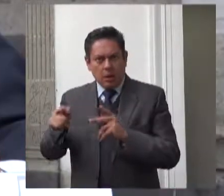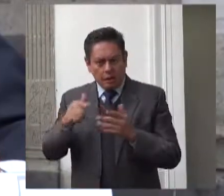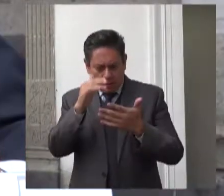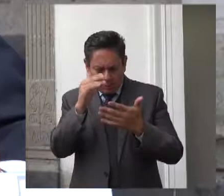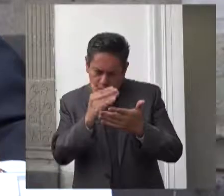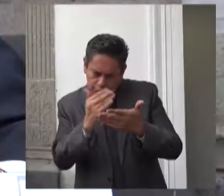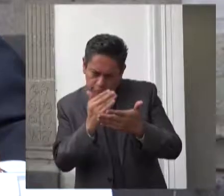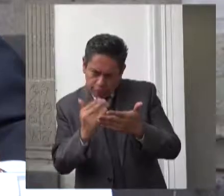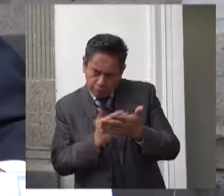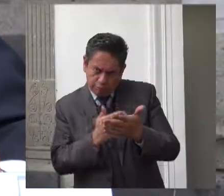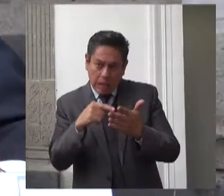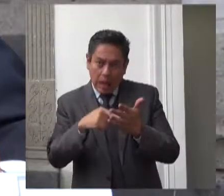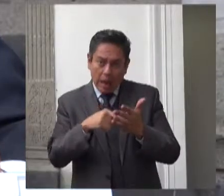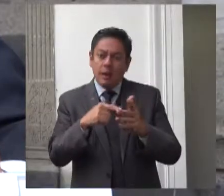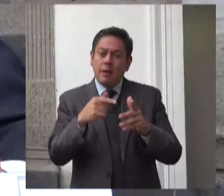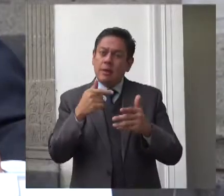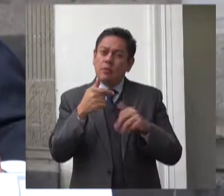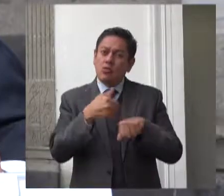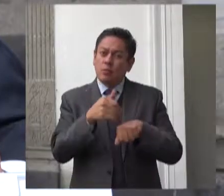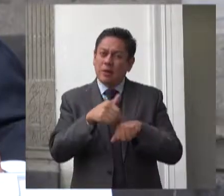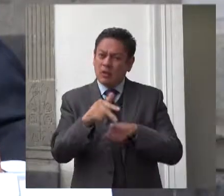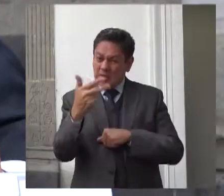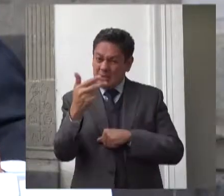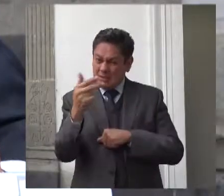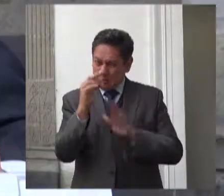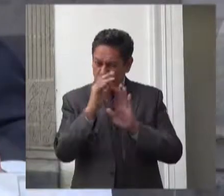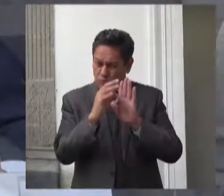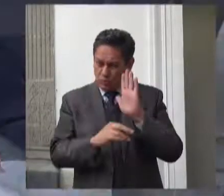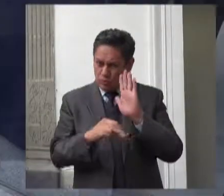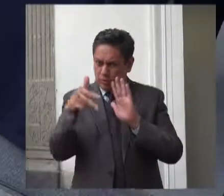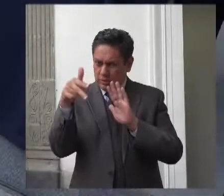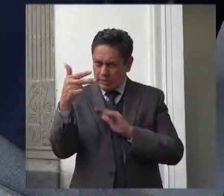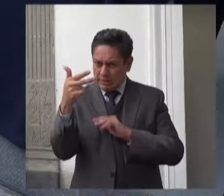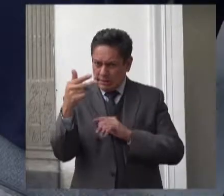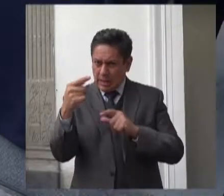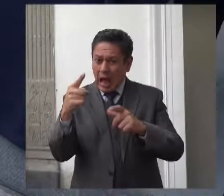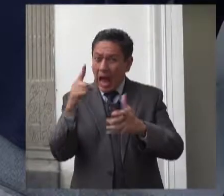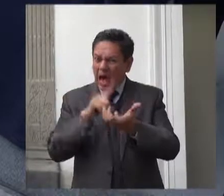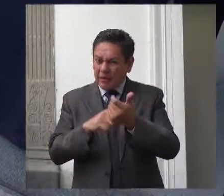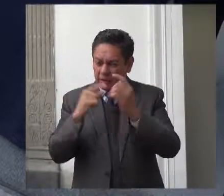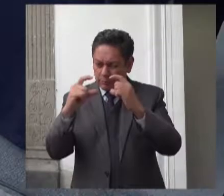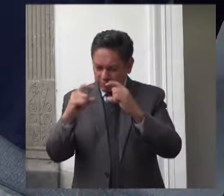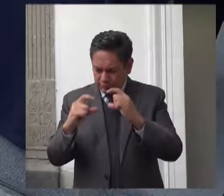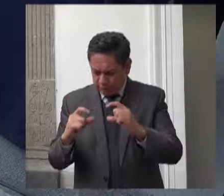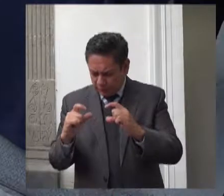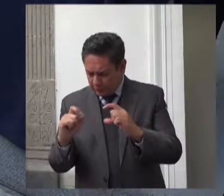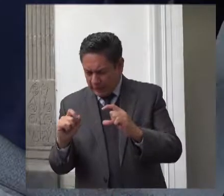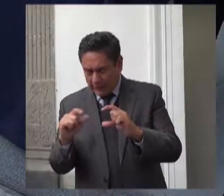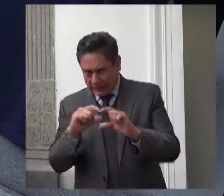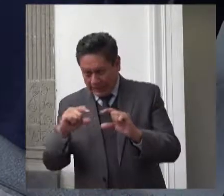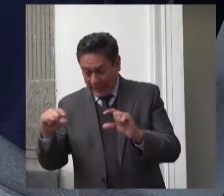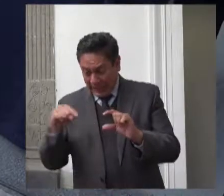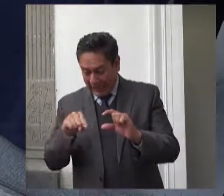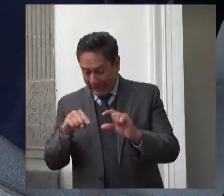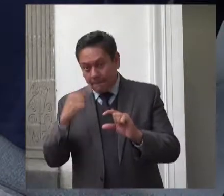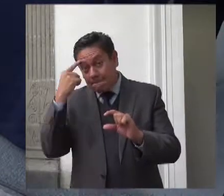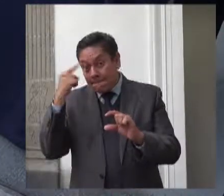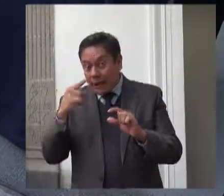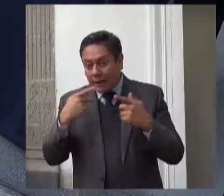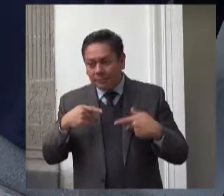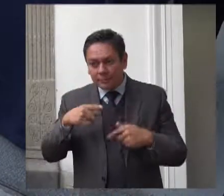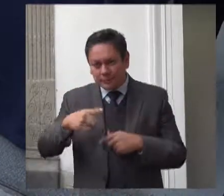entre Hombres y Mujeres, correspondiente al ramo 20 de Bienestar, sufrió una